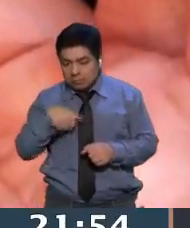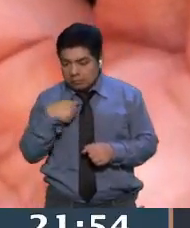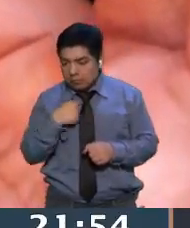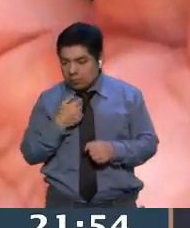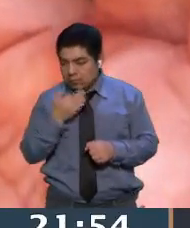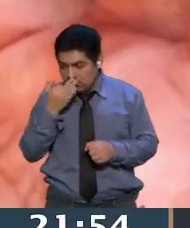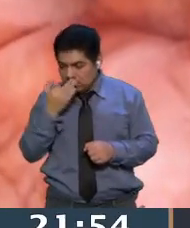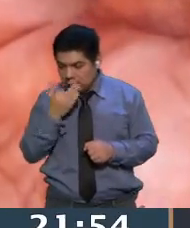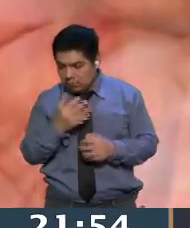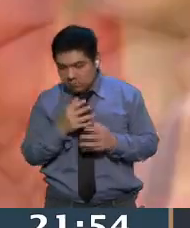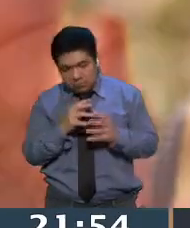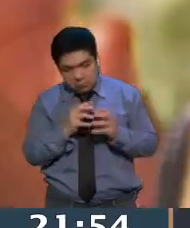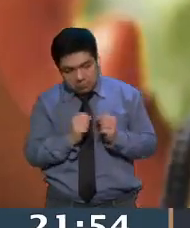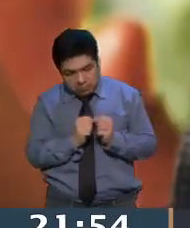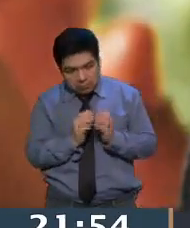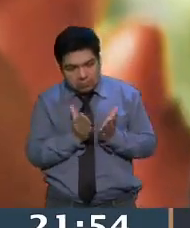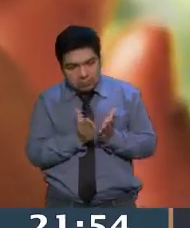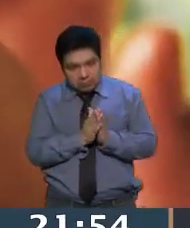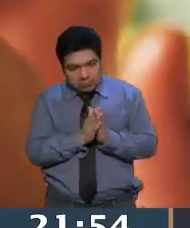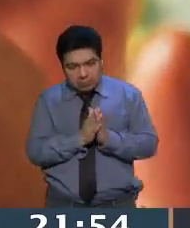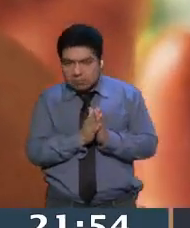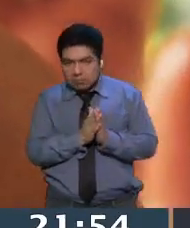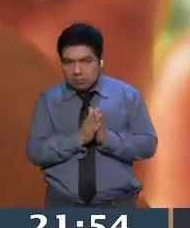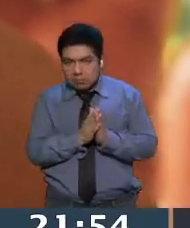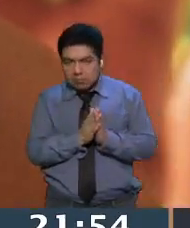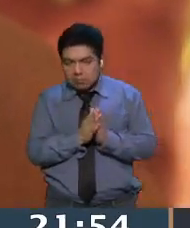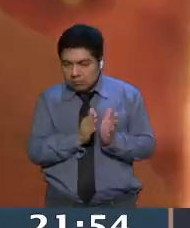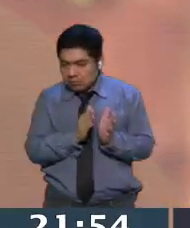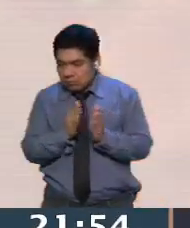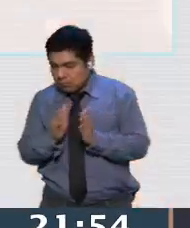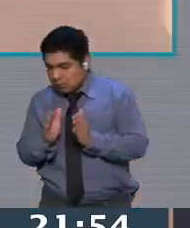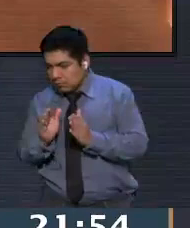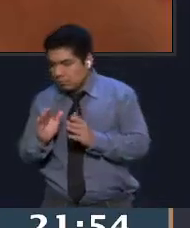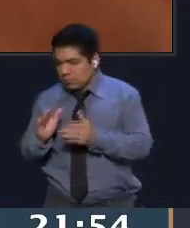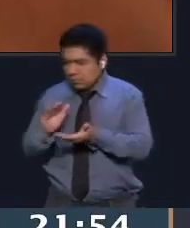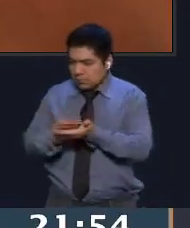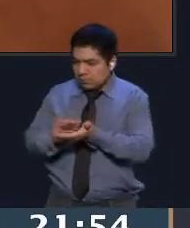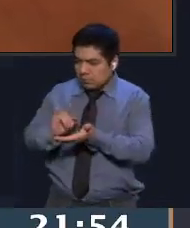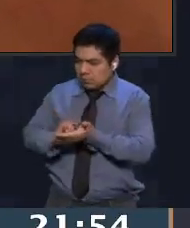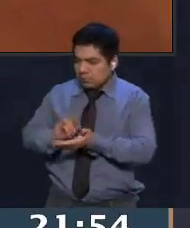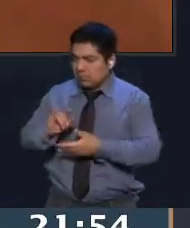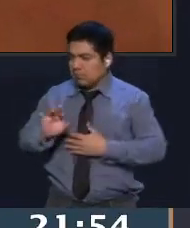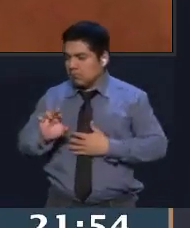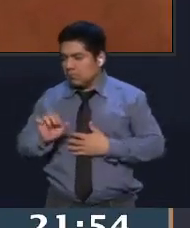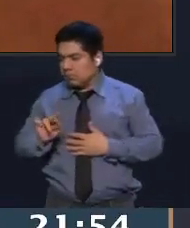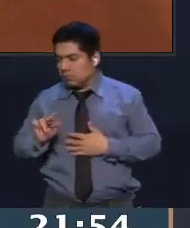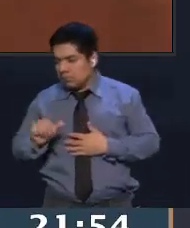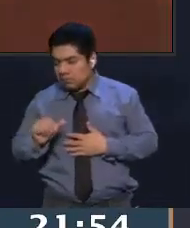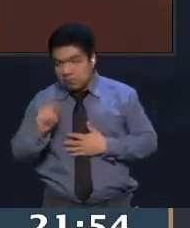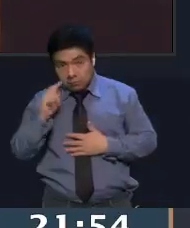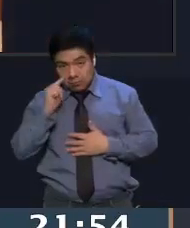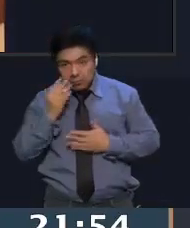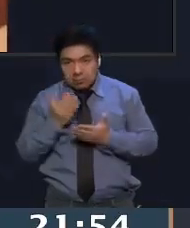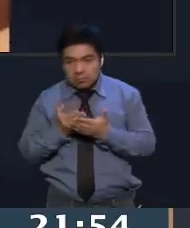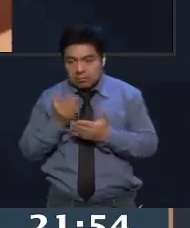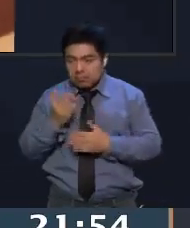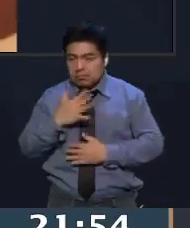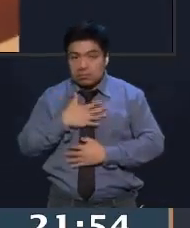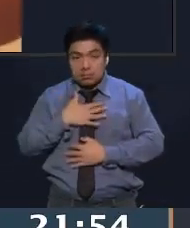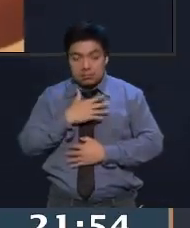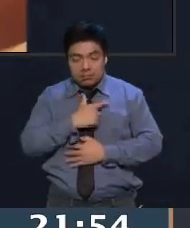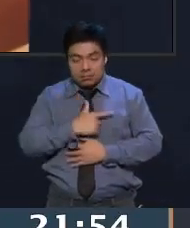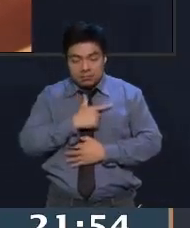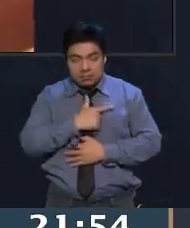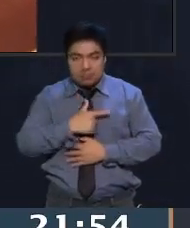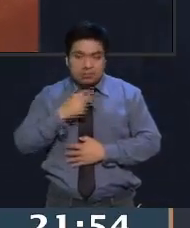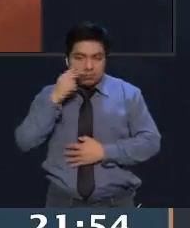plantas entre los libros, en las hojas de los libros, sino en resinas, que hicieron esta propuesta que a mí me gusta mucho. Es una propuesta que,